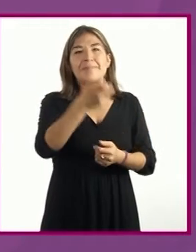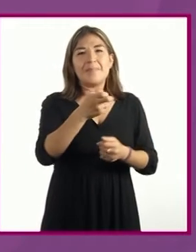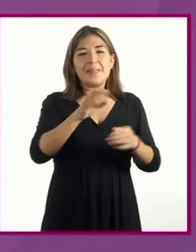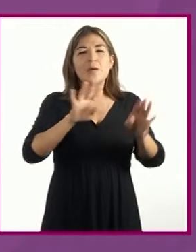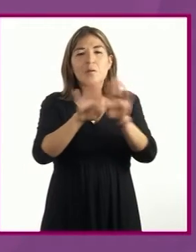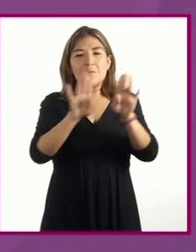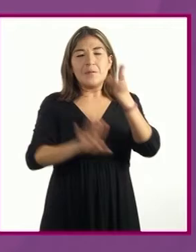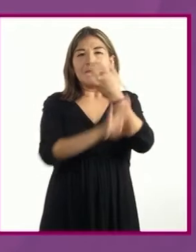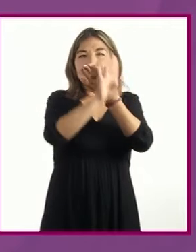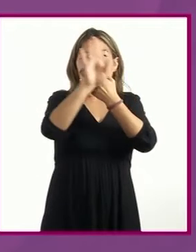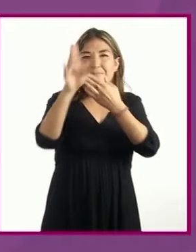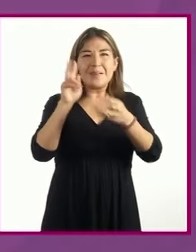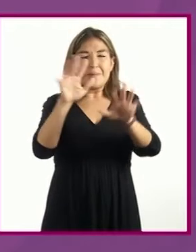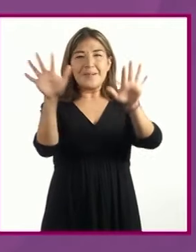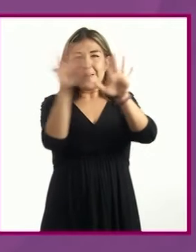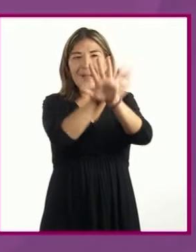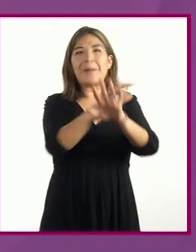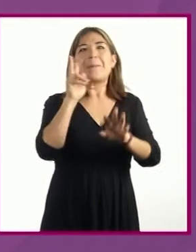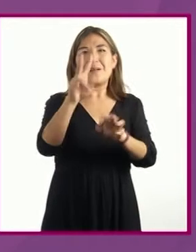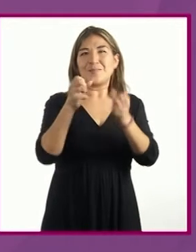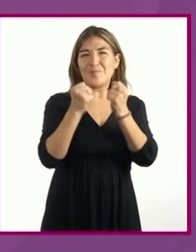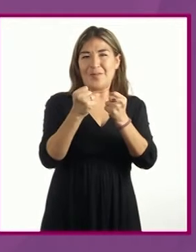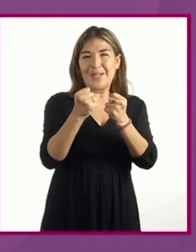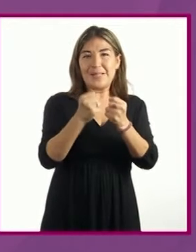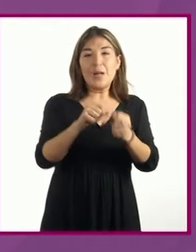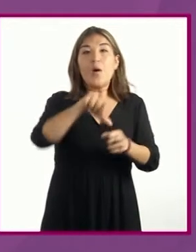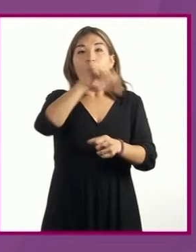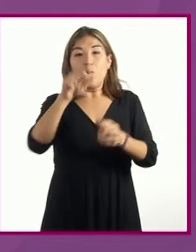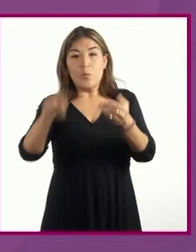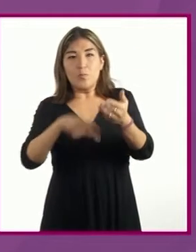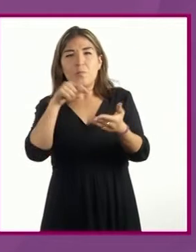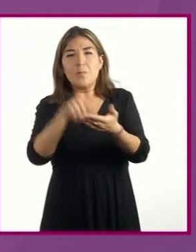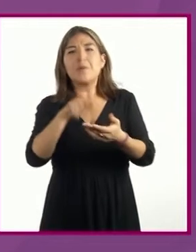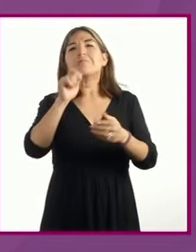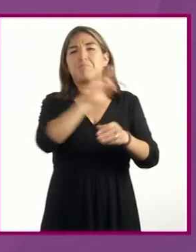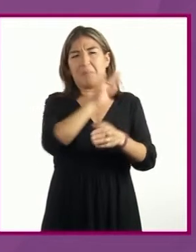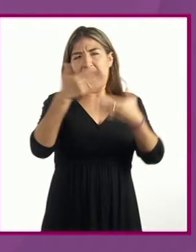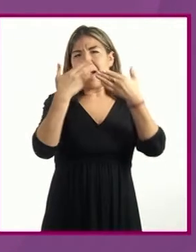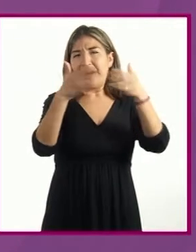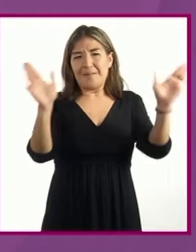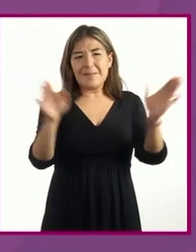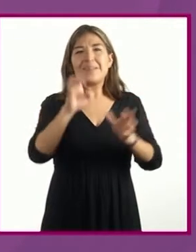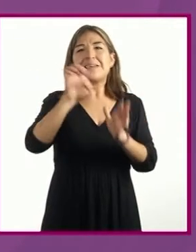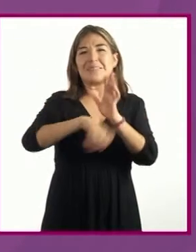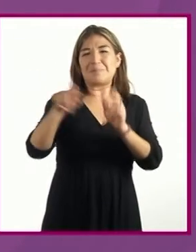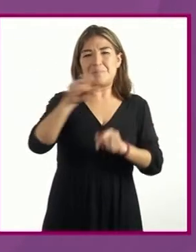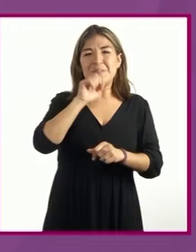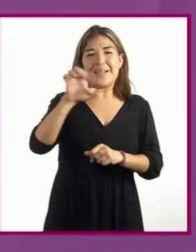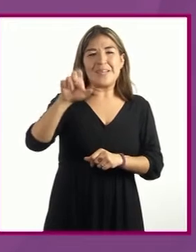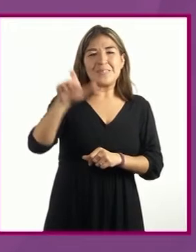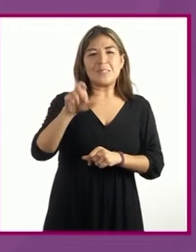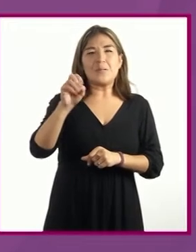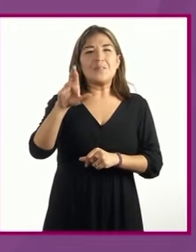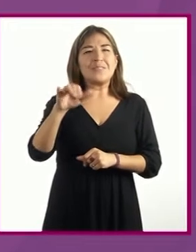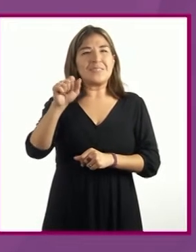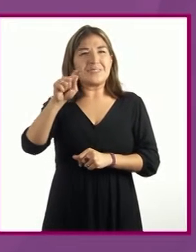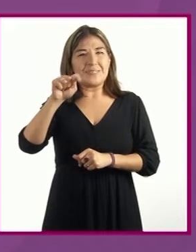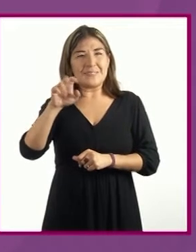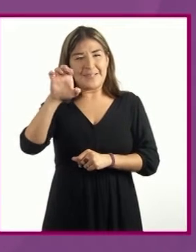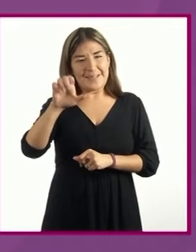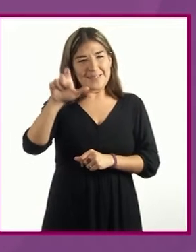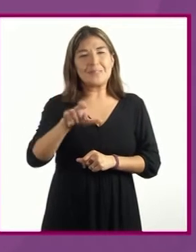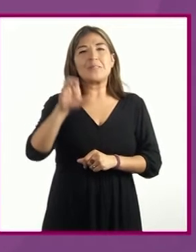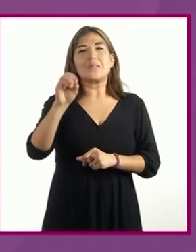son más pronunciadas. Y los espacios pueden ser abiertos, como en el exorcista, o más cerrados,